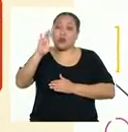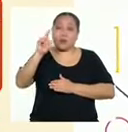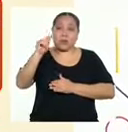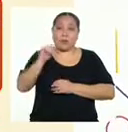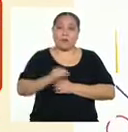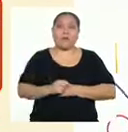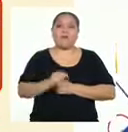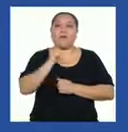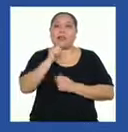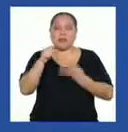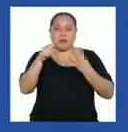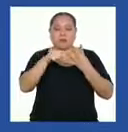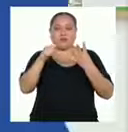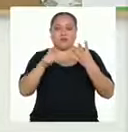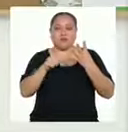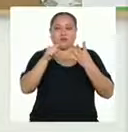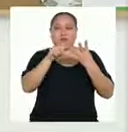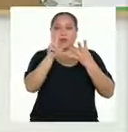de un texto.